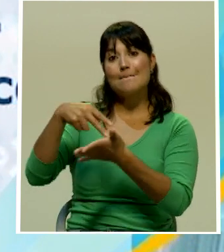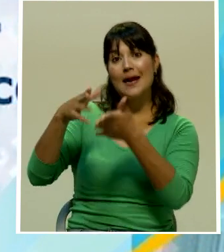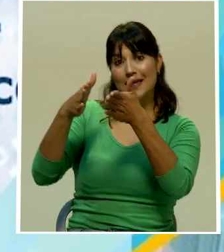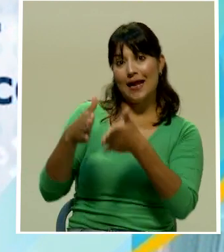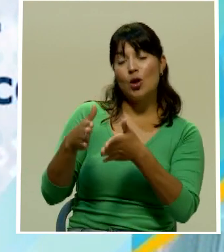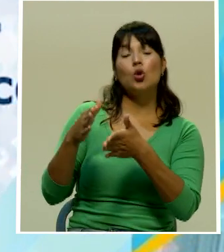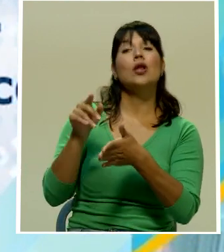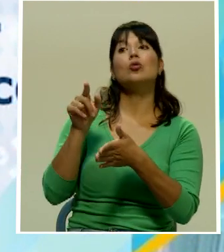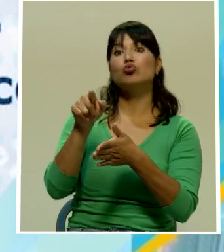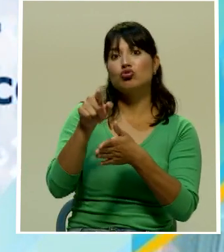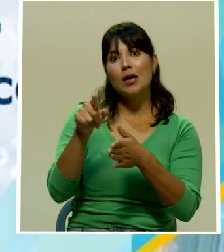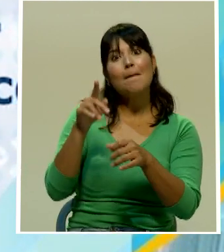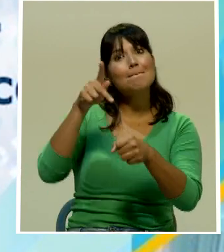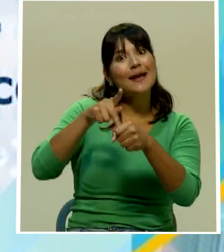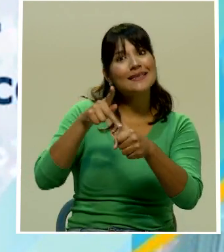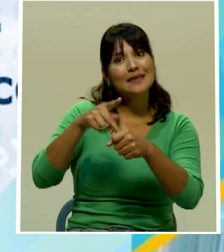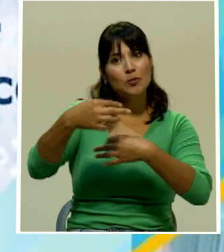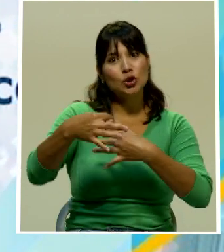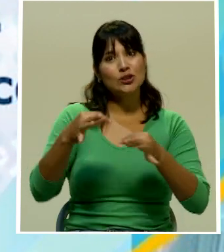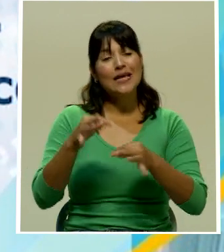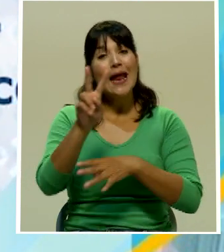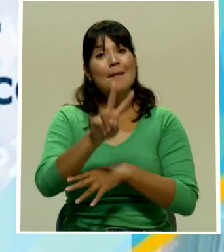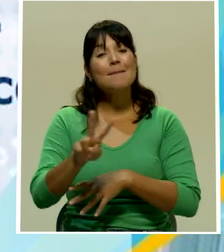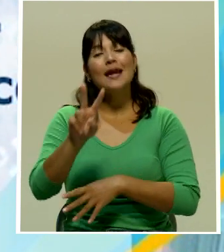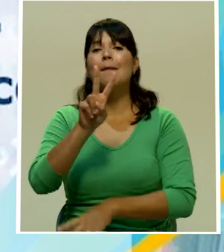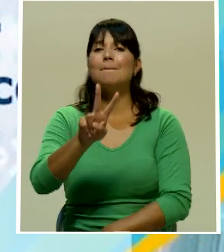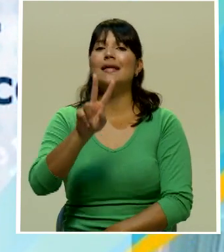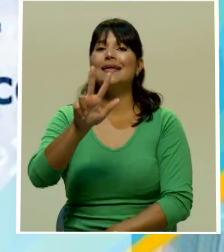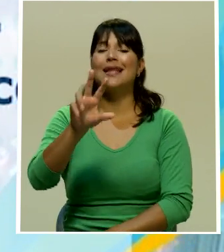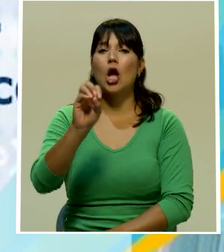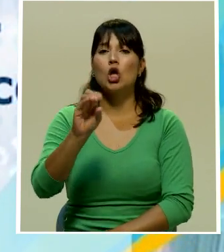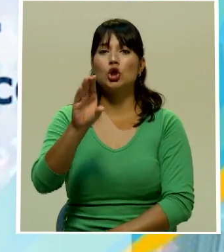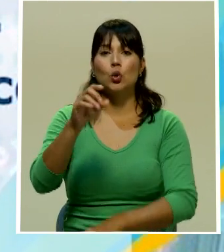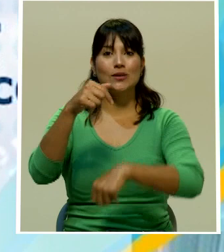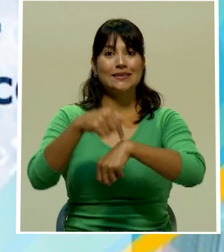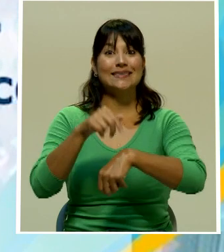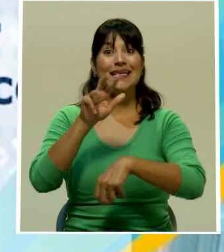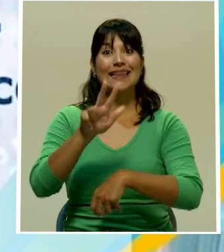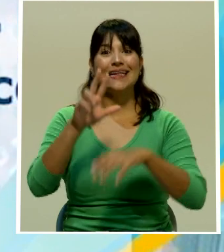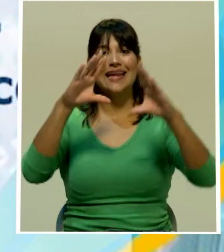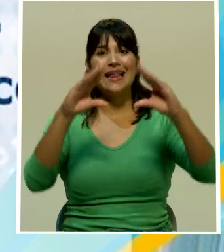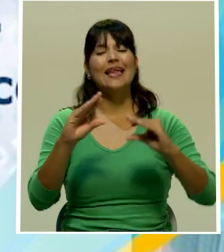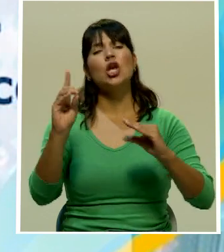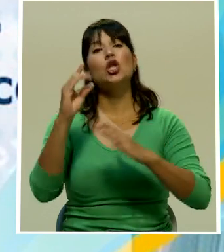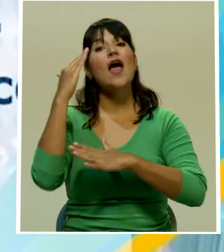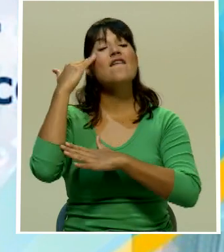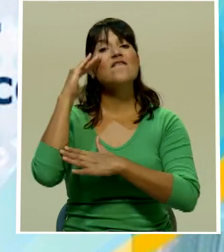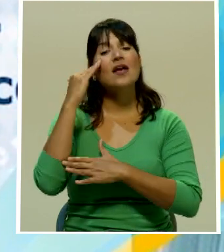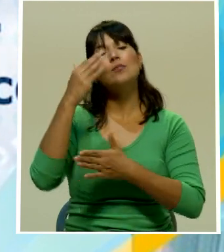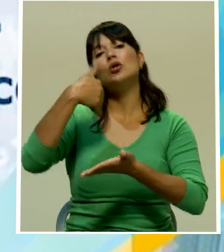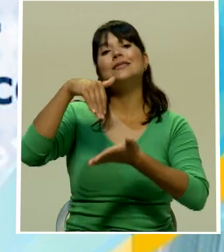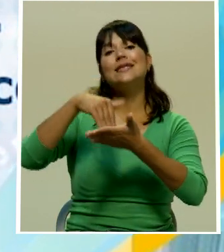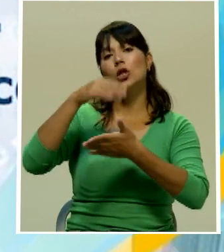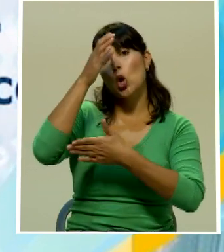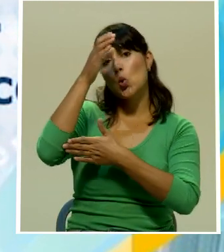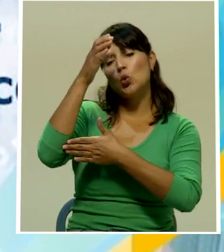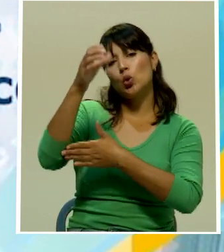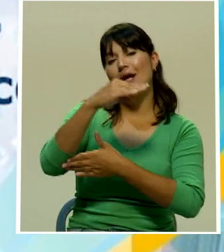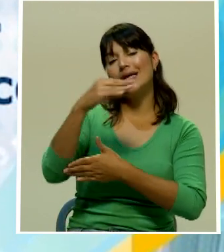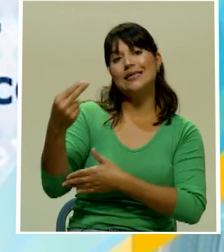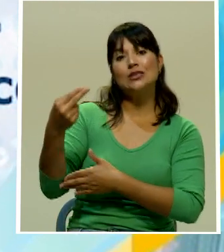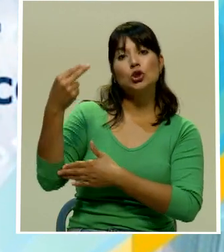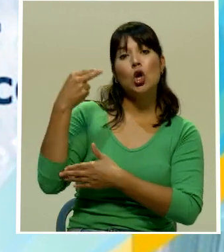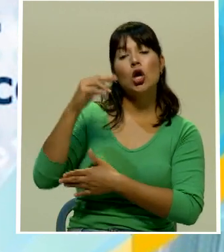se realizará este jueves 22 de octubre a las 3 de la tarde y en el Facebook del Centro Cultural e